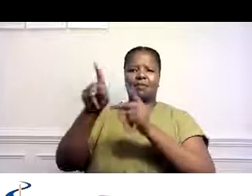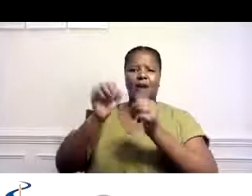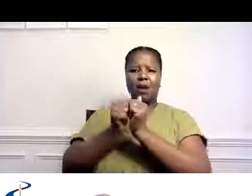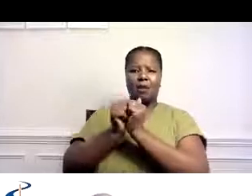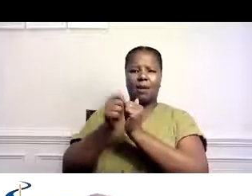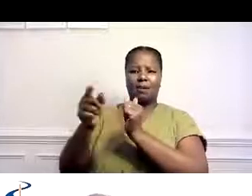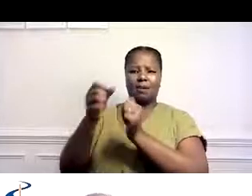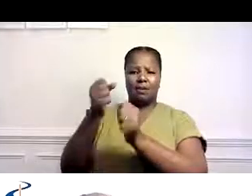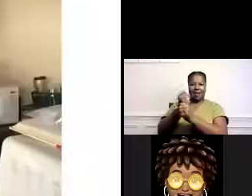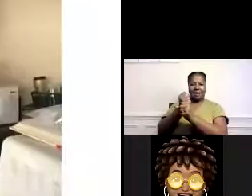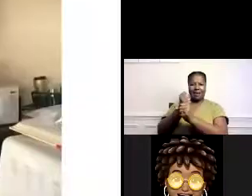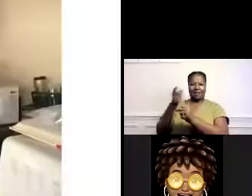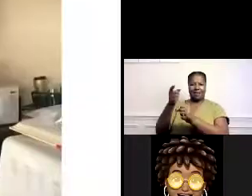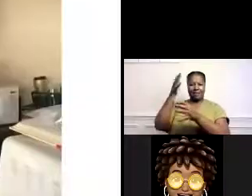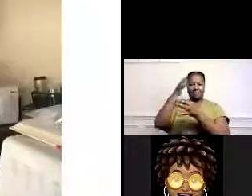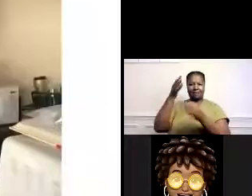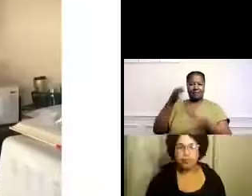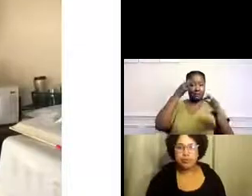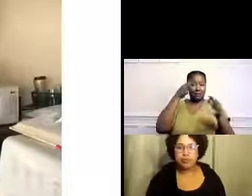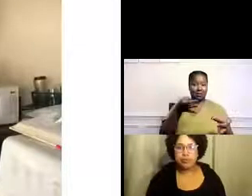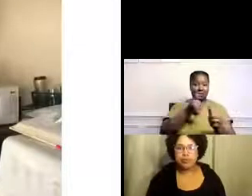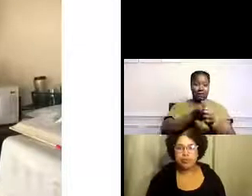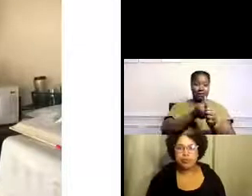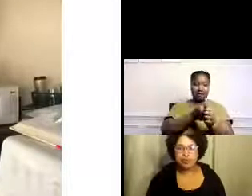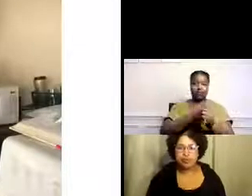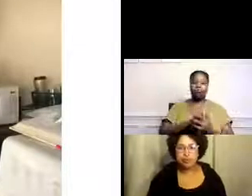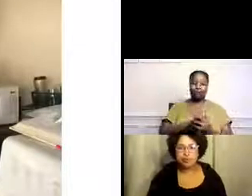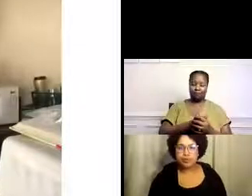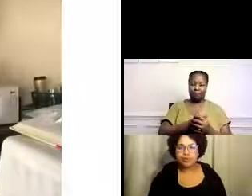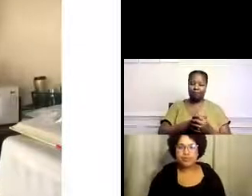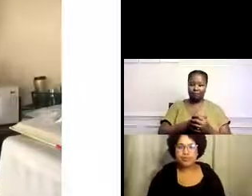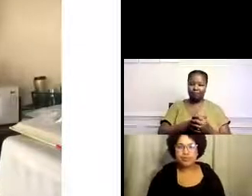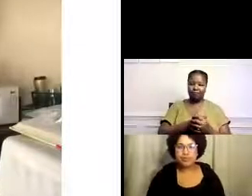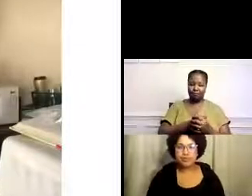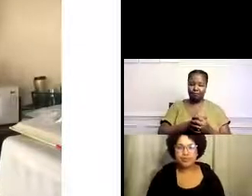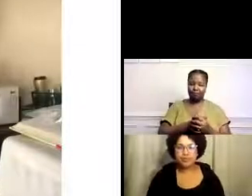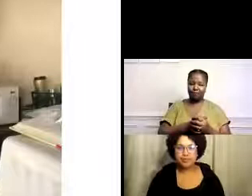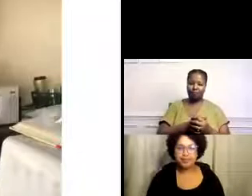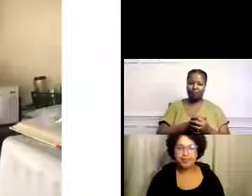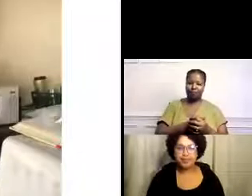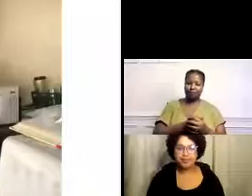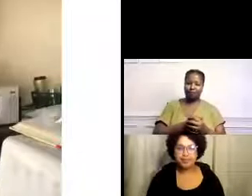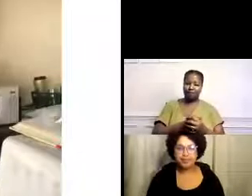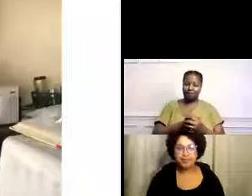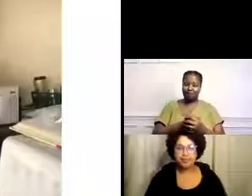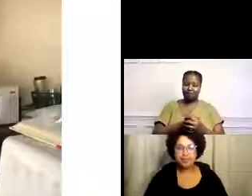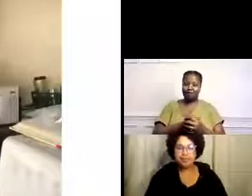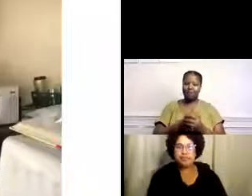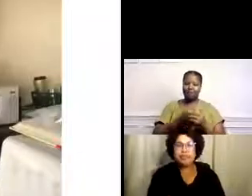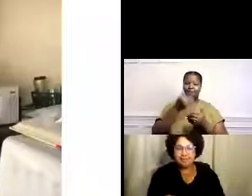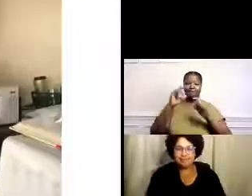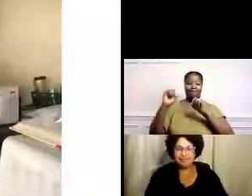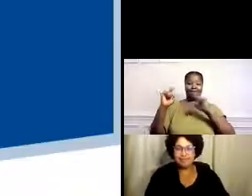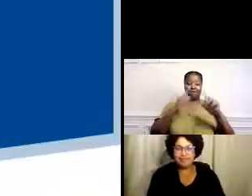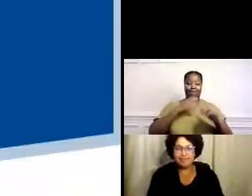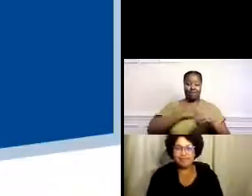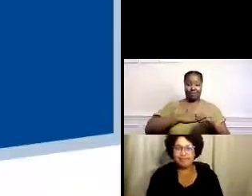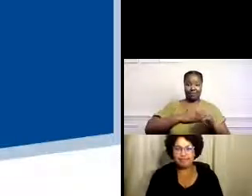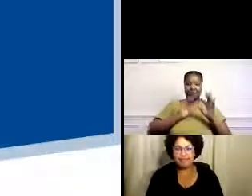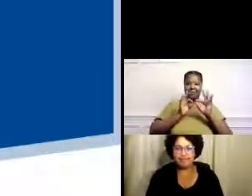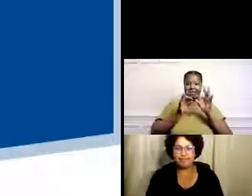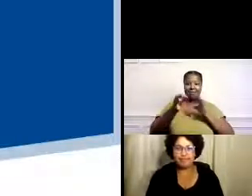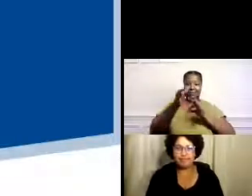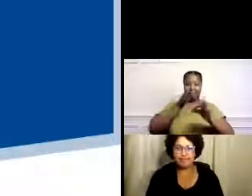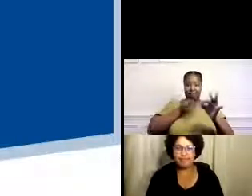toma de decisión para ayudarle a las personas a tomar sus decisiones. Y en una diapositiva futura les voy a dar un poco más